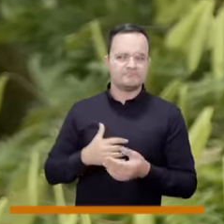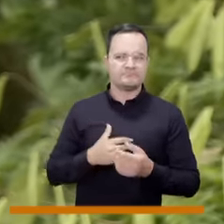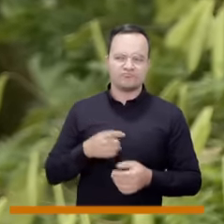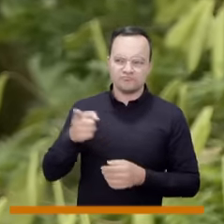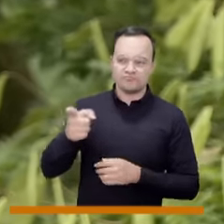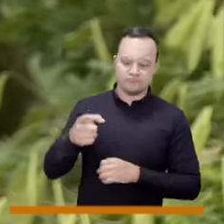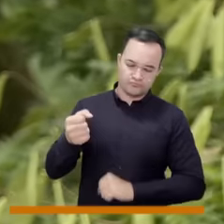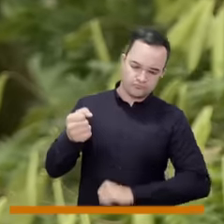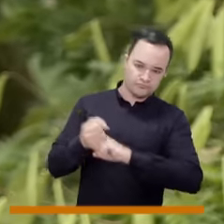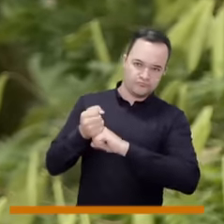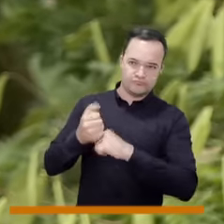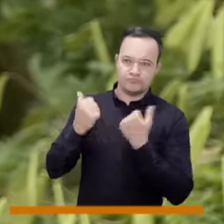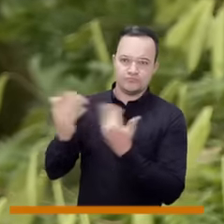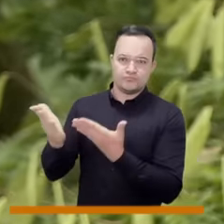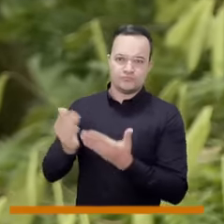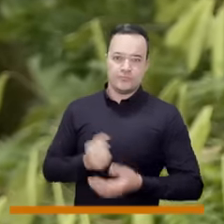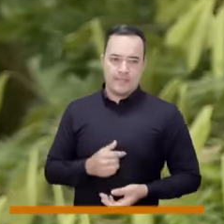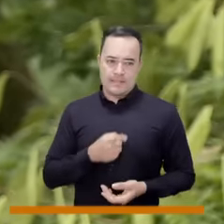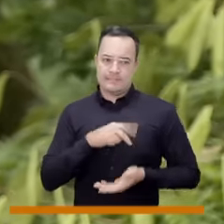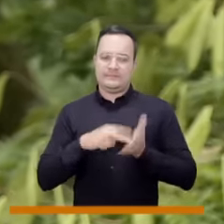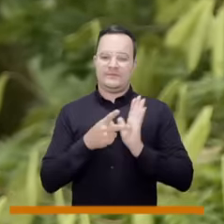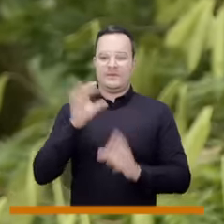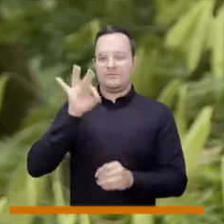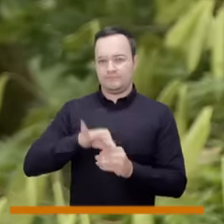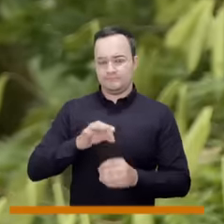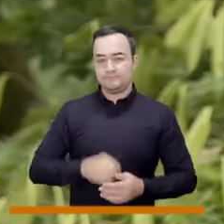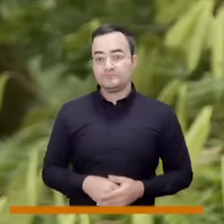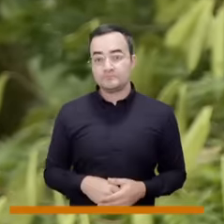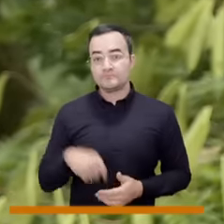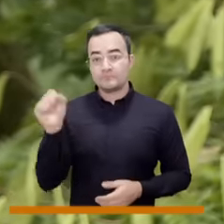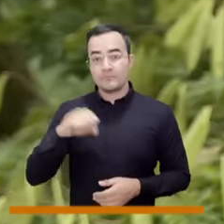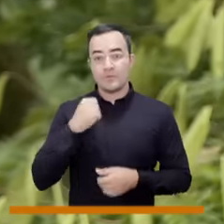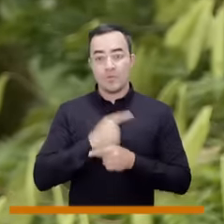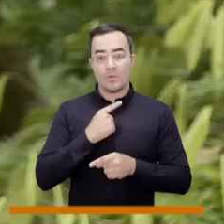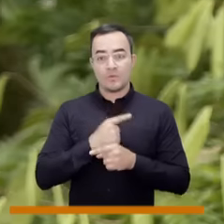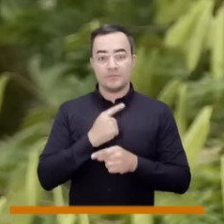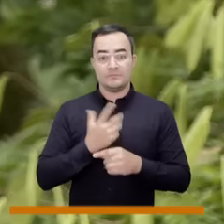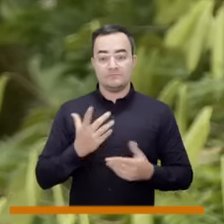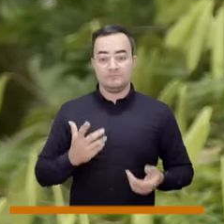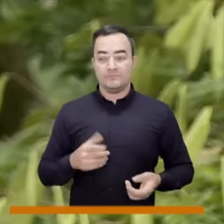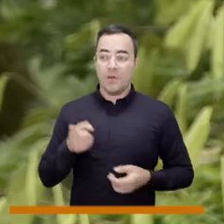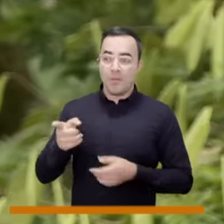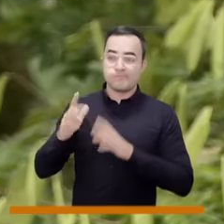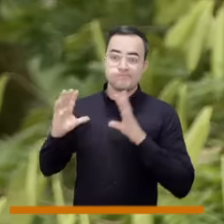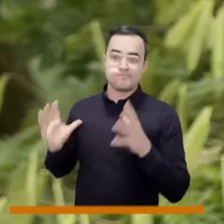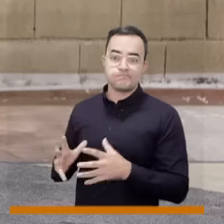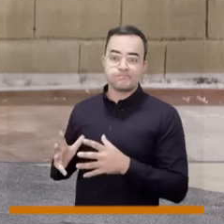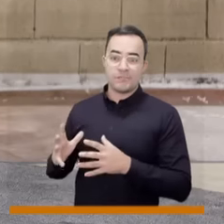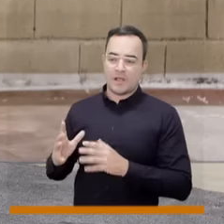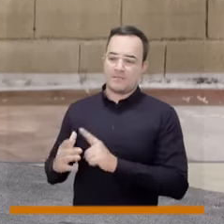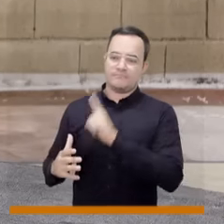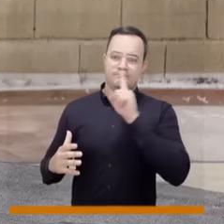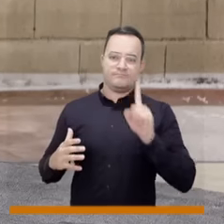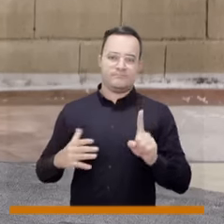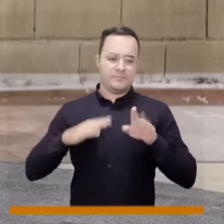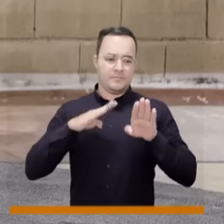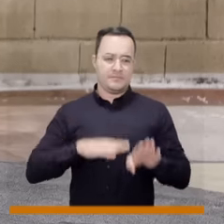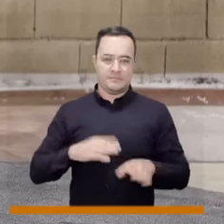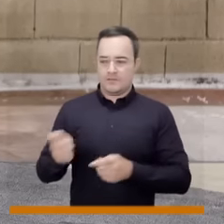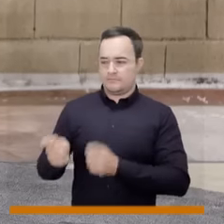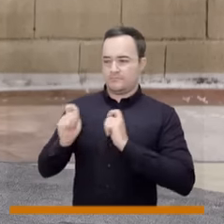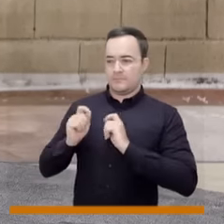voto es entregar la confianza, la credibilidad, el apoyo a una persona que encarna un proyecto y unas ideas. Si nosotros